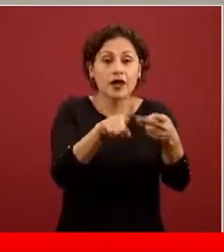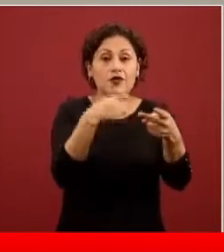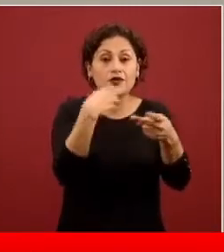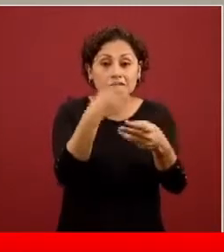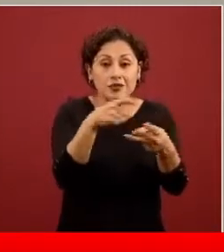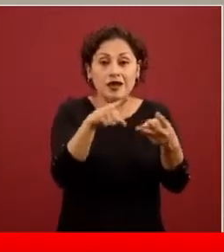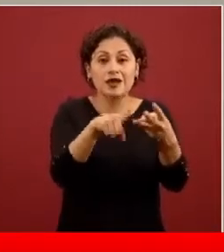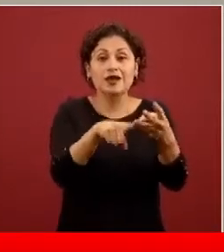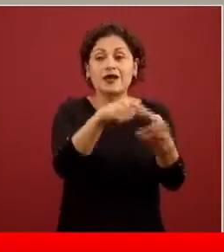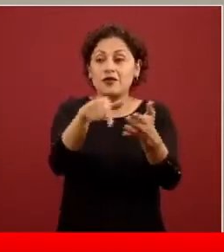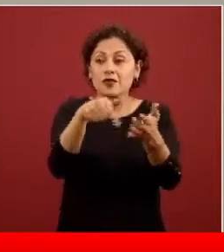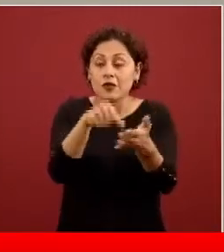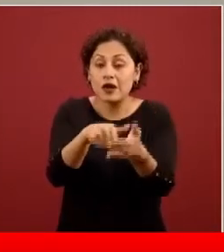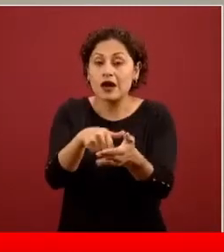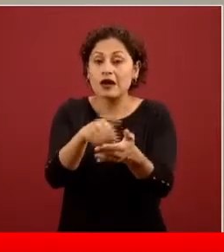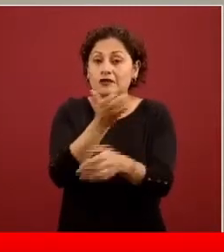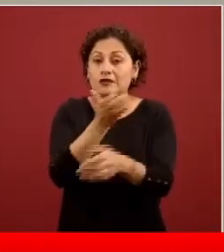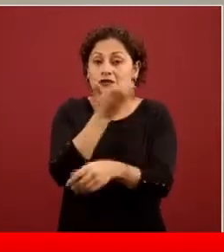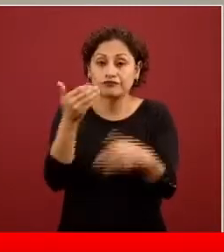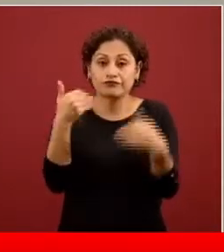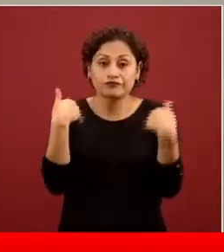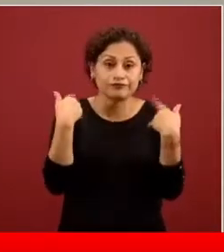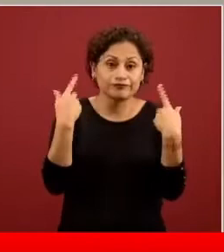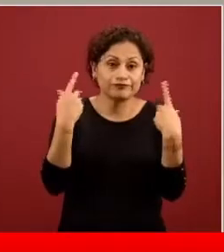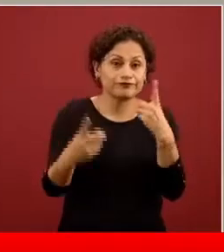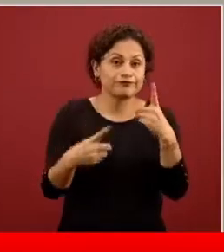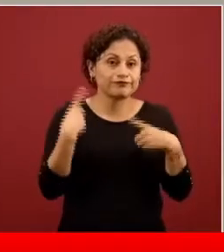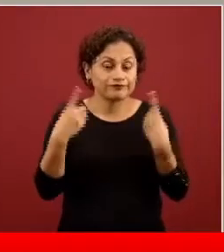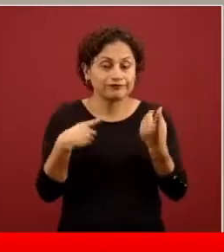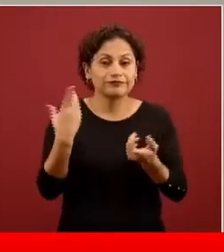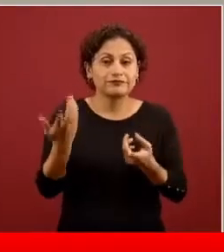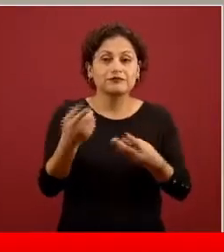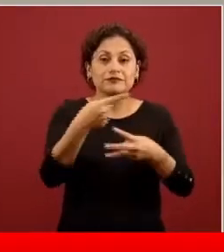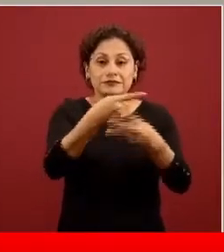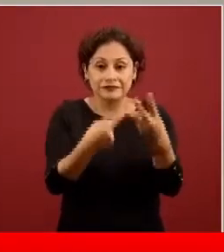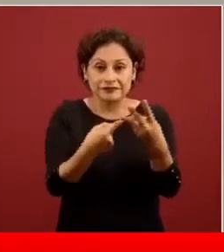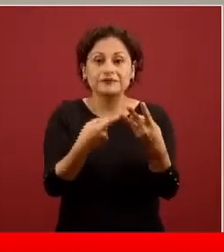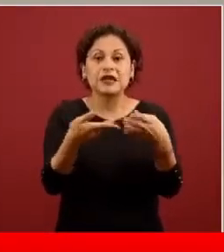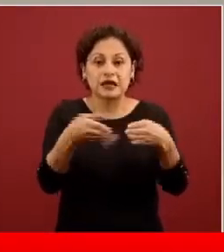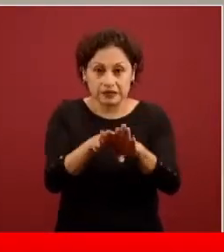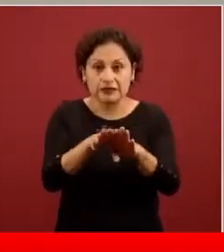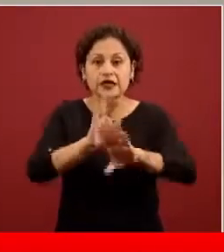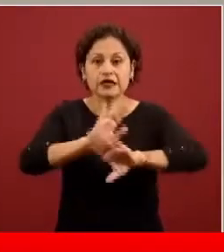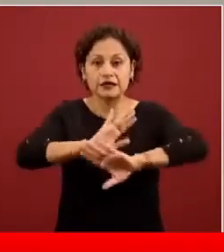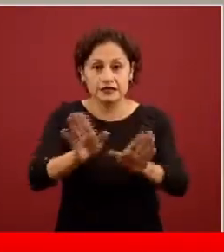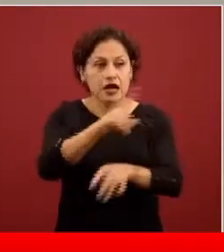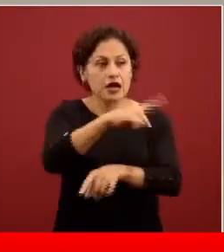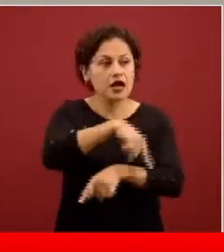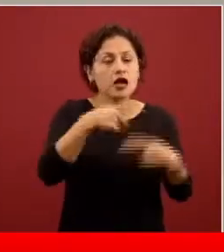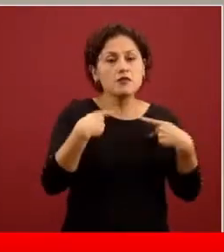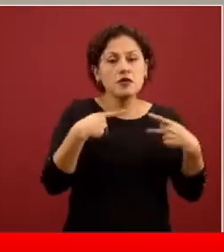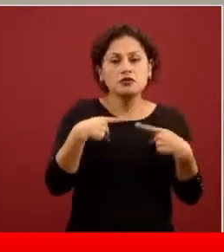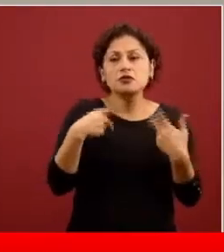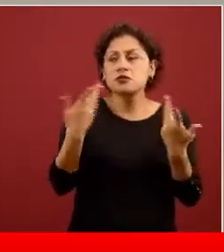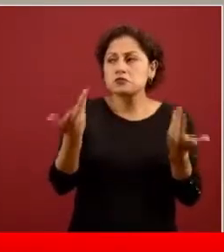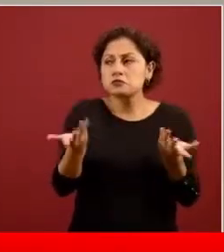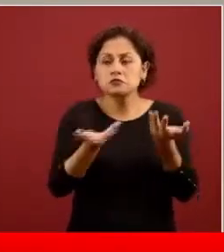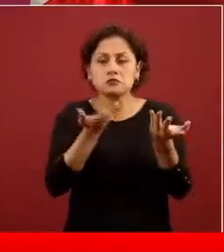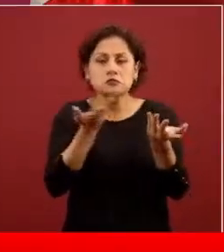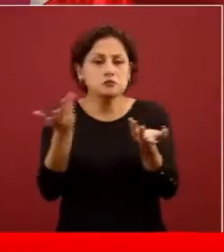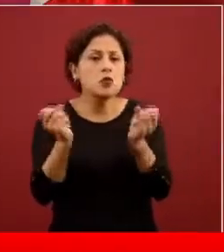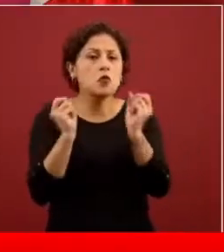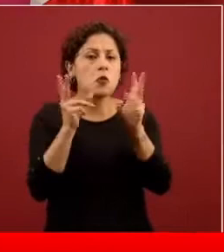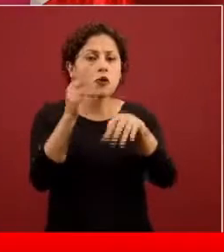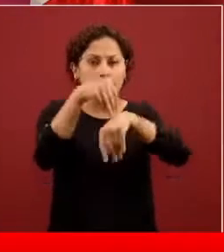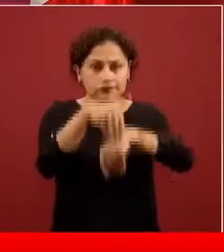Pero segundo, y aquí está la expresión de mayor preocupación, es que cuando las intervenciones se pretenden dirigir a las